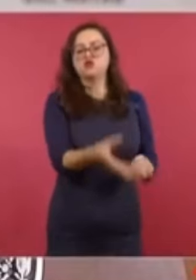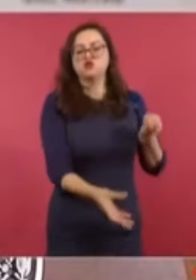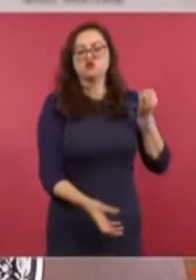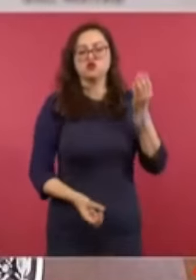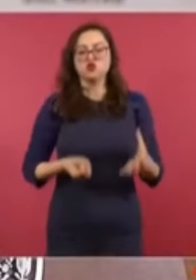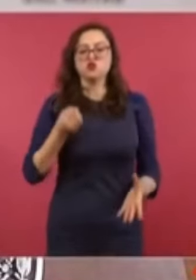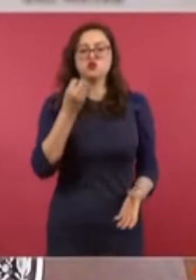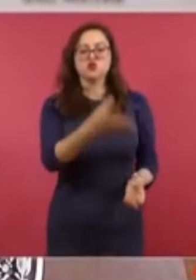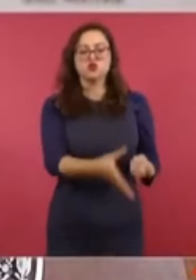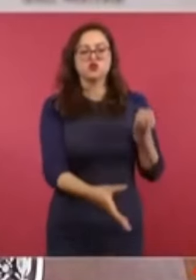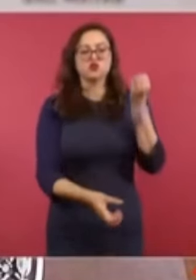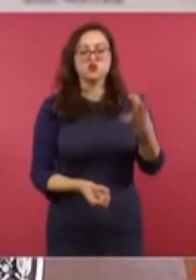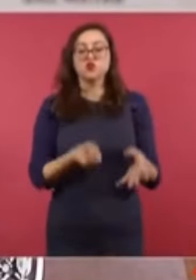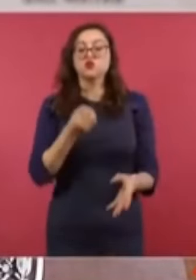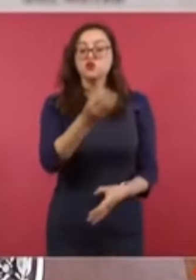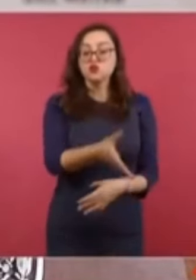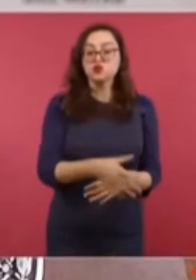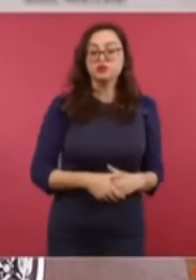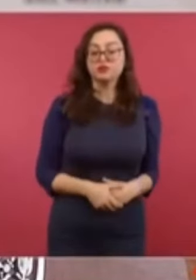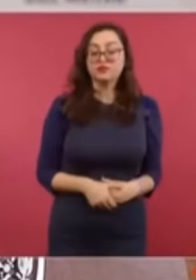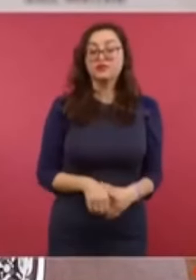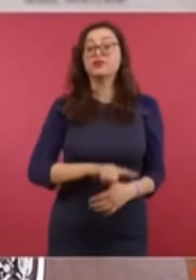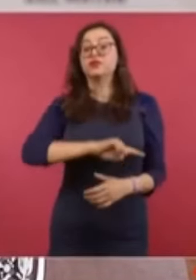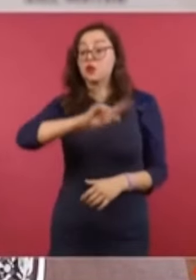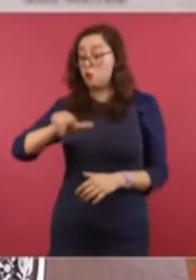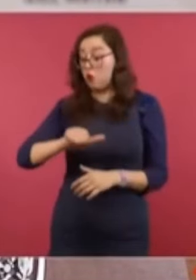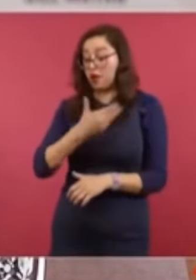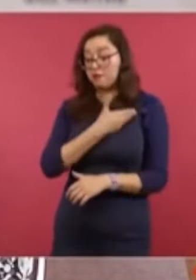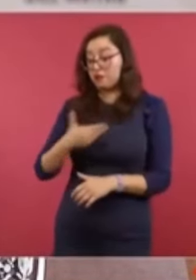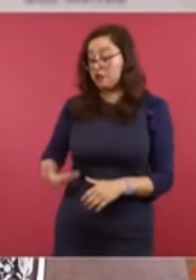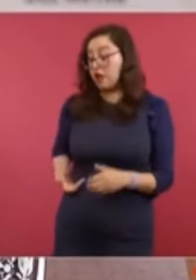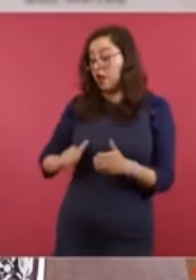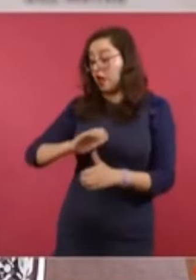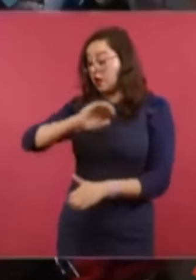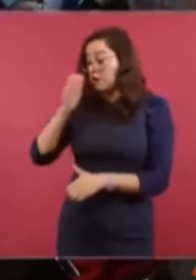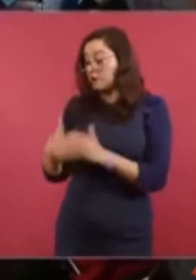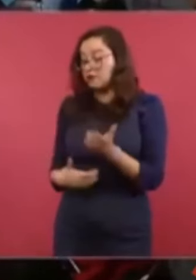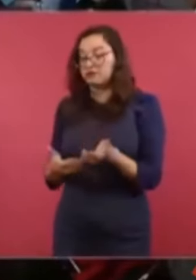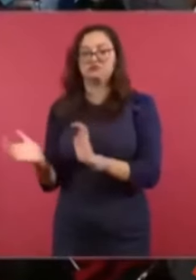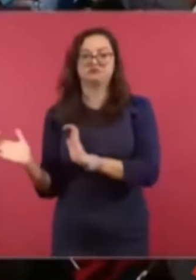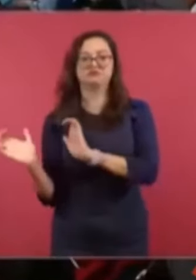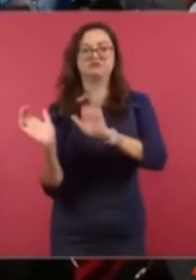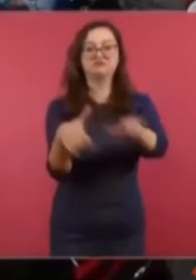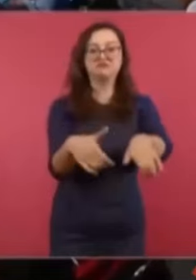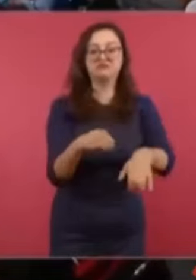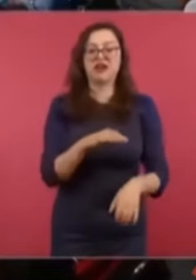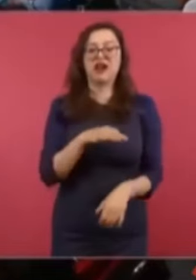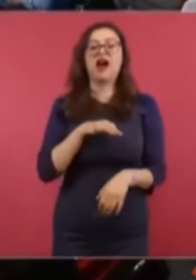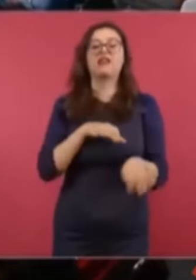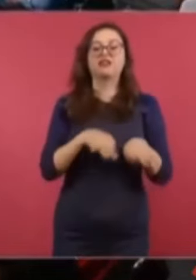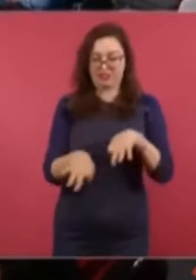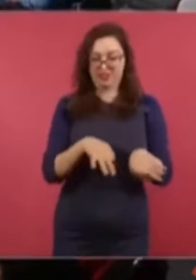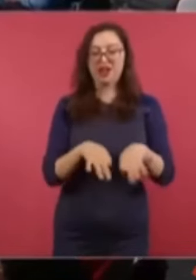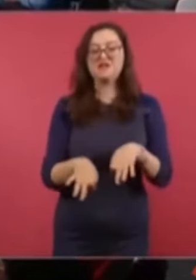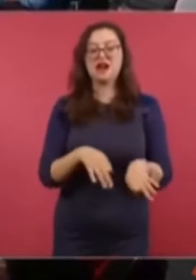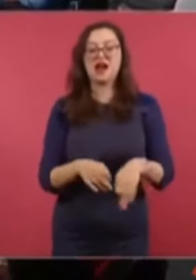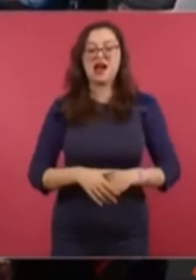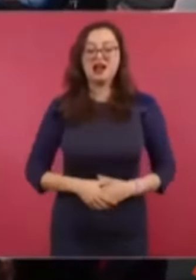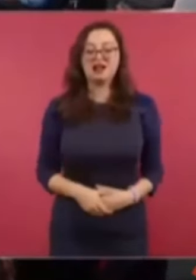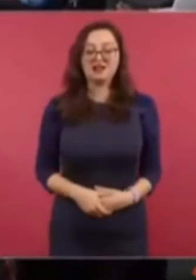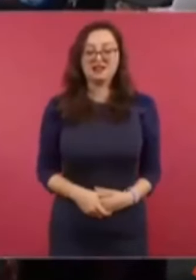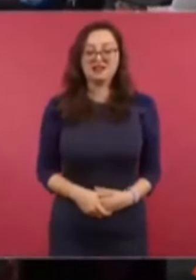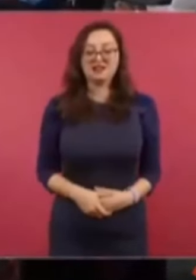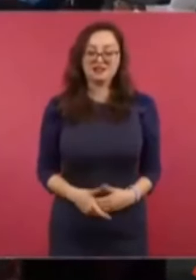empresa eléctrica española, porque, a ver quién mandaba,